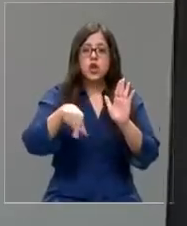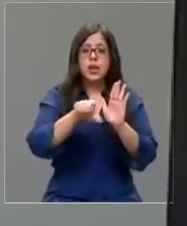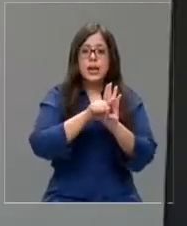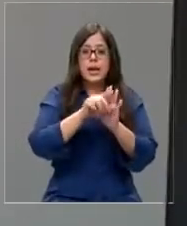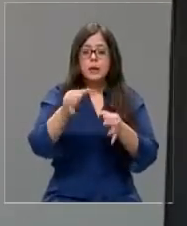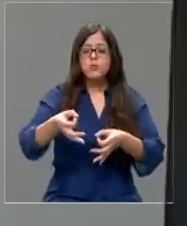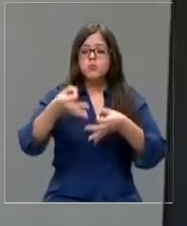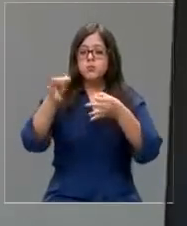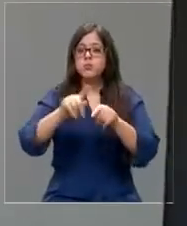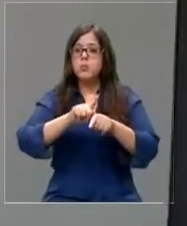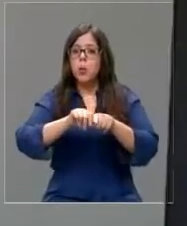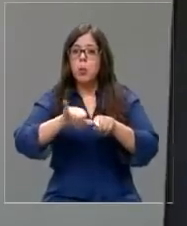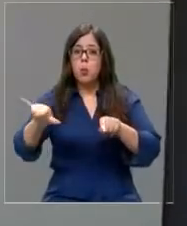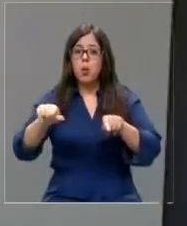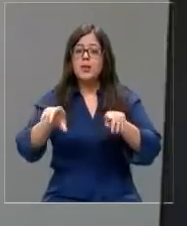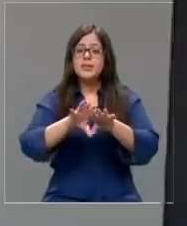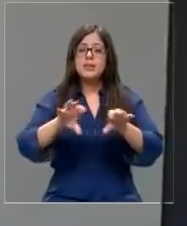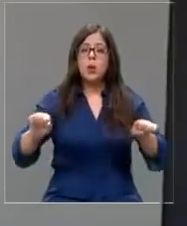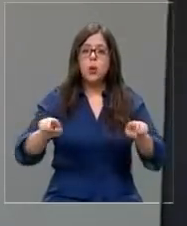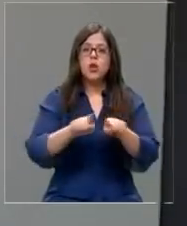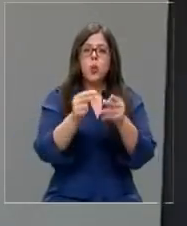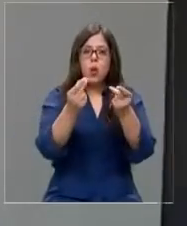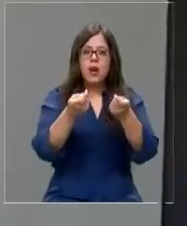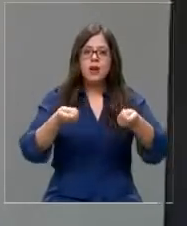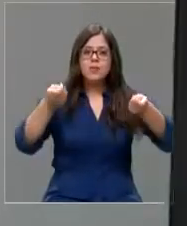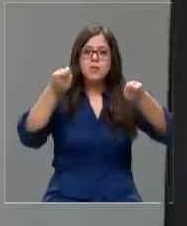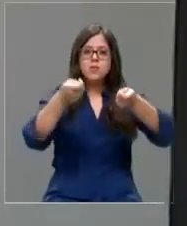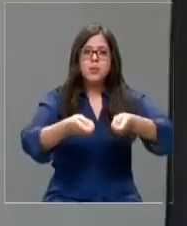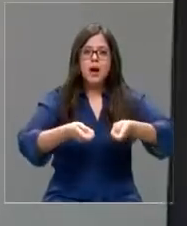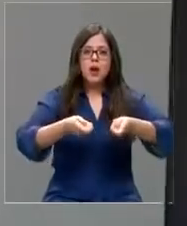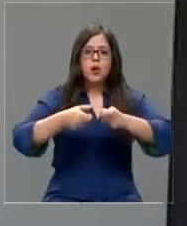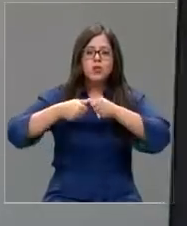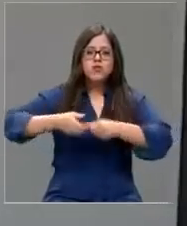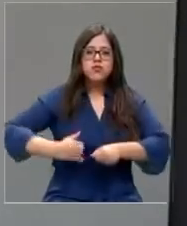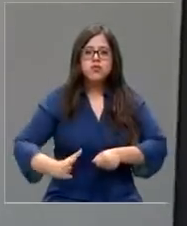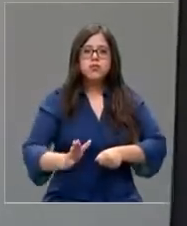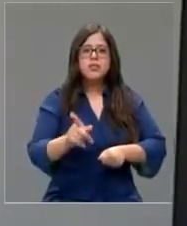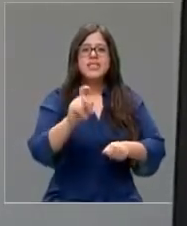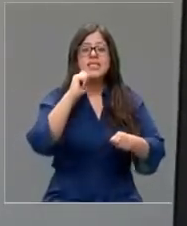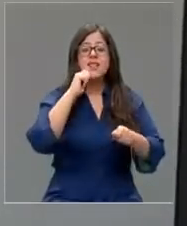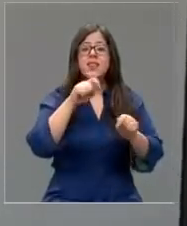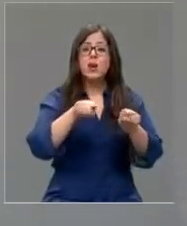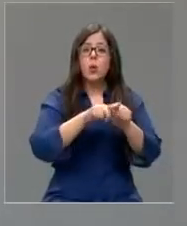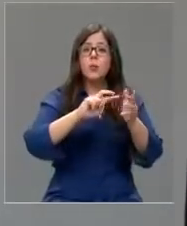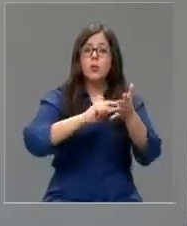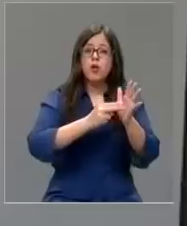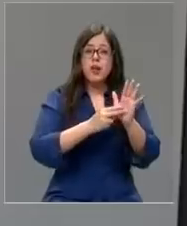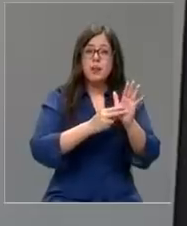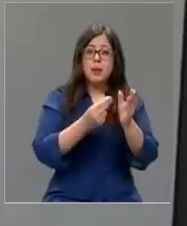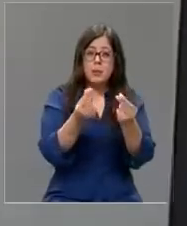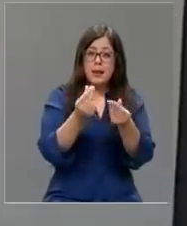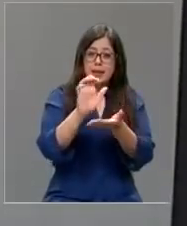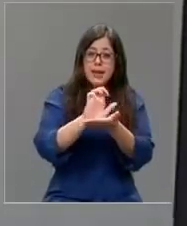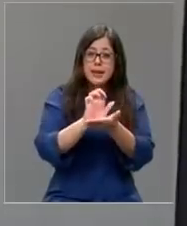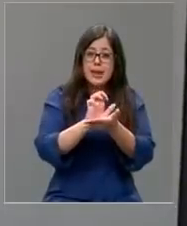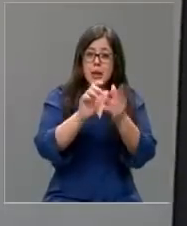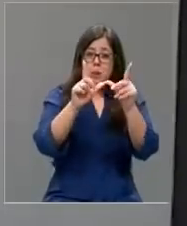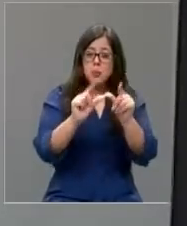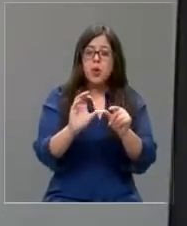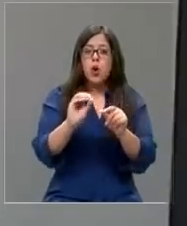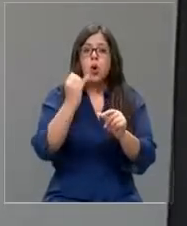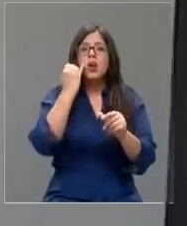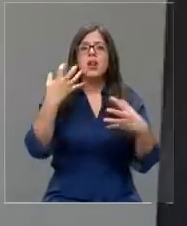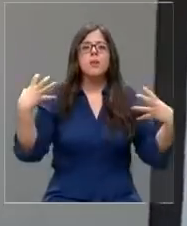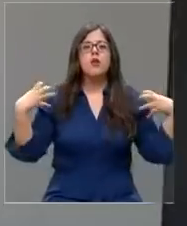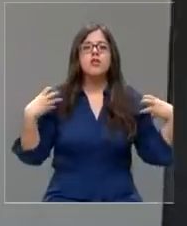acuerdo donde permita un financiamiento sostenible, donde no genere un déficit fiscal o una irresponsabilidad fiscal para el